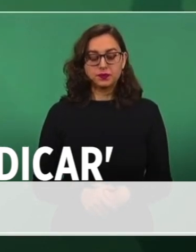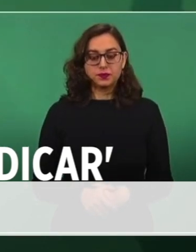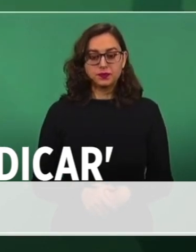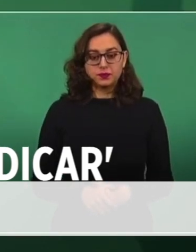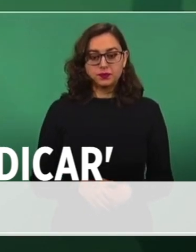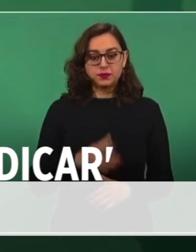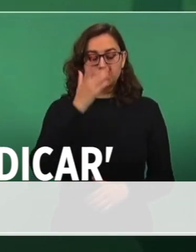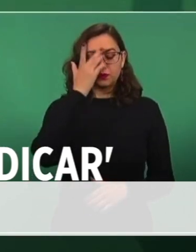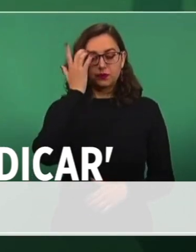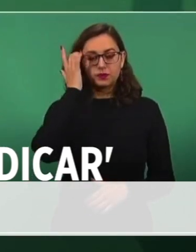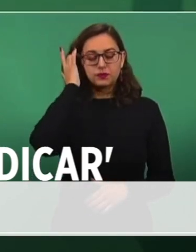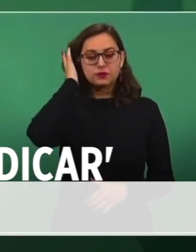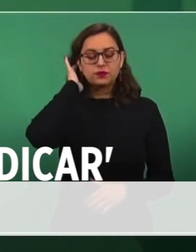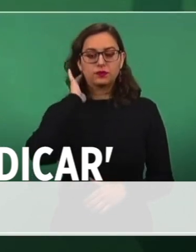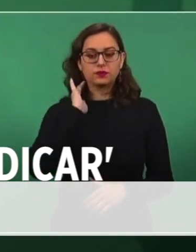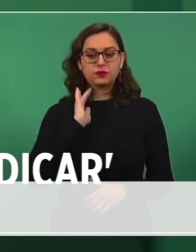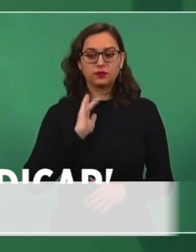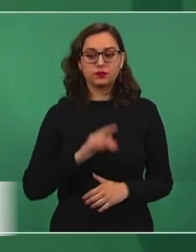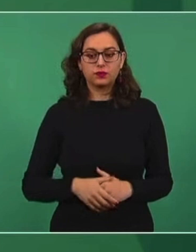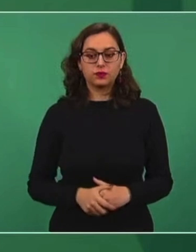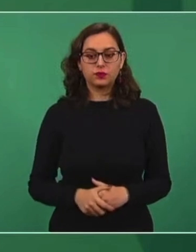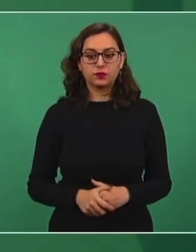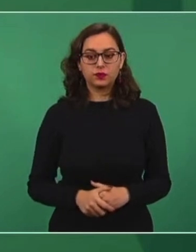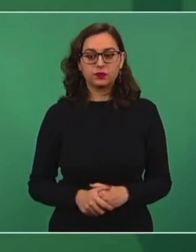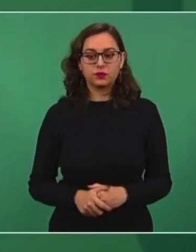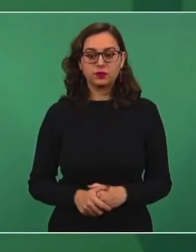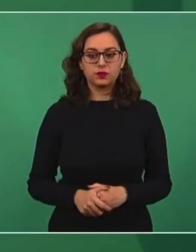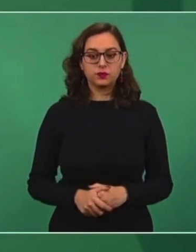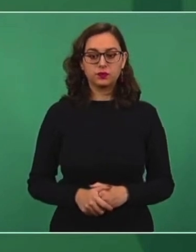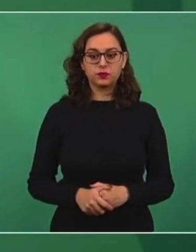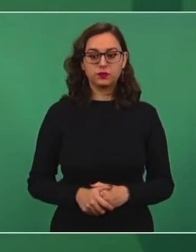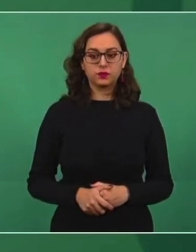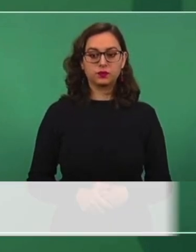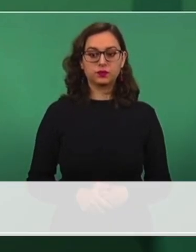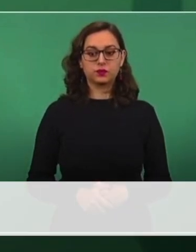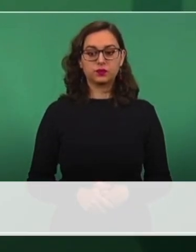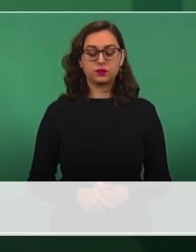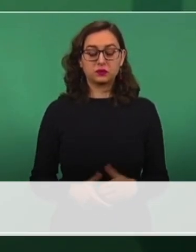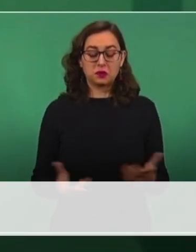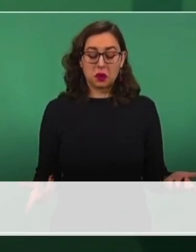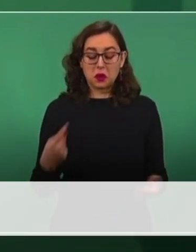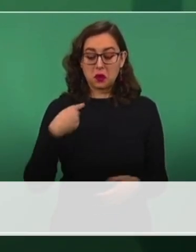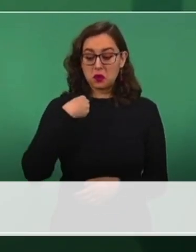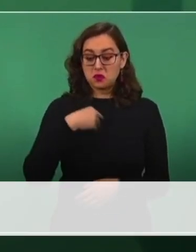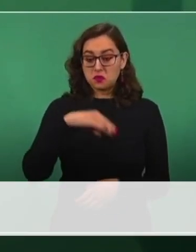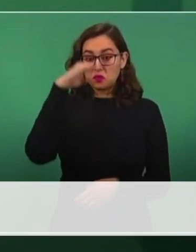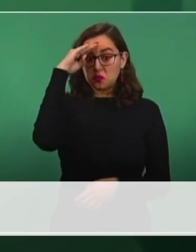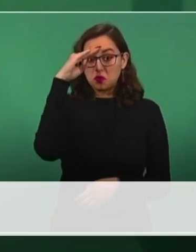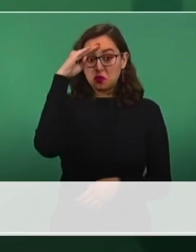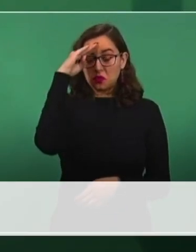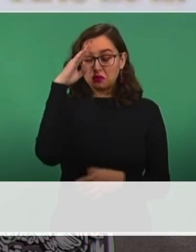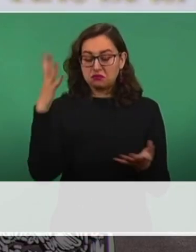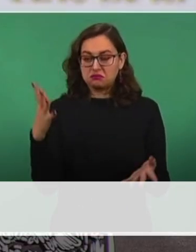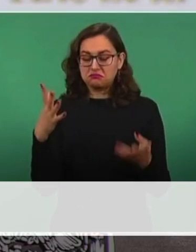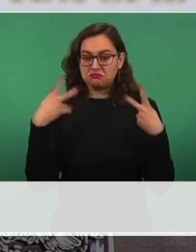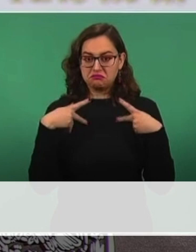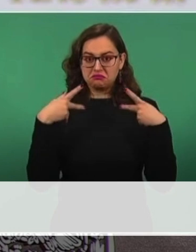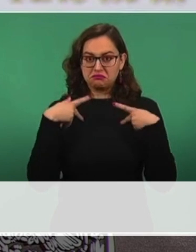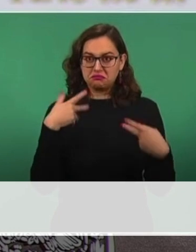el demandar un derecho con el uso